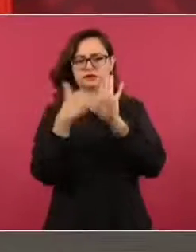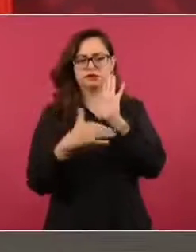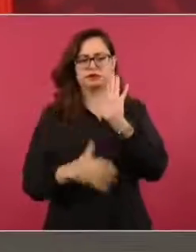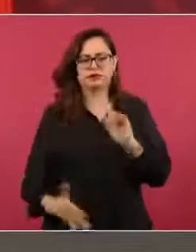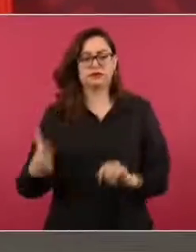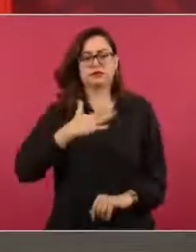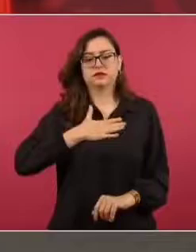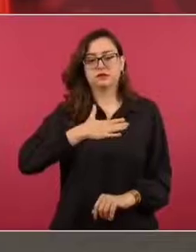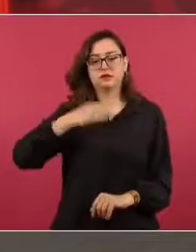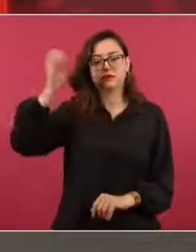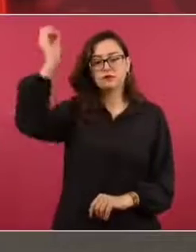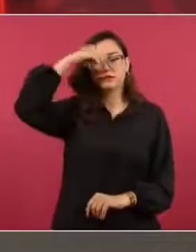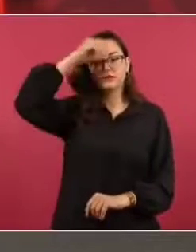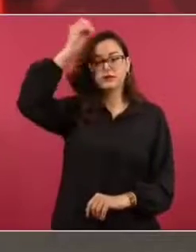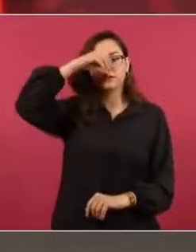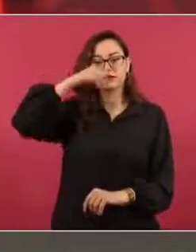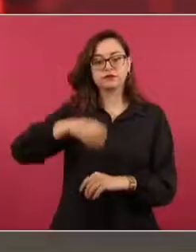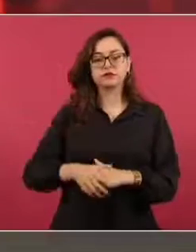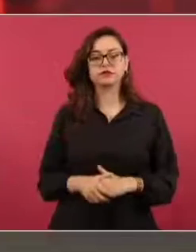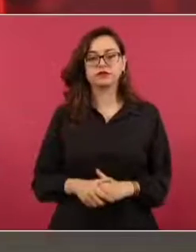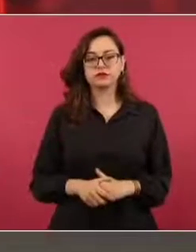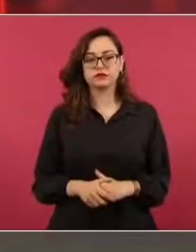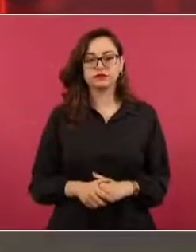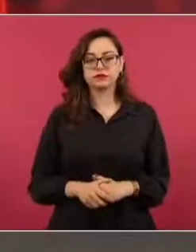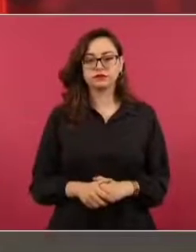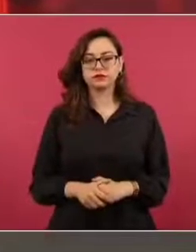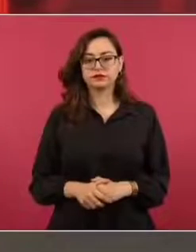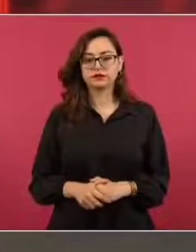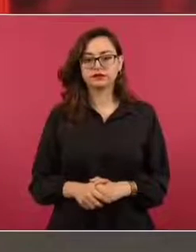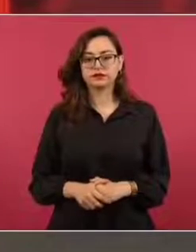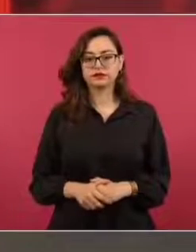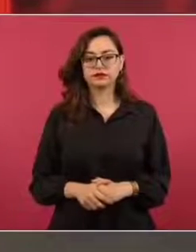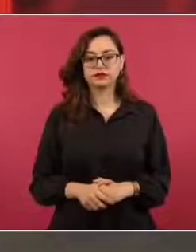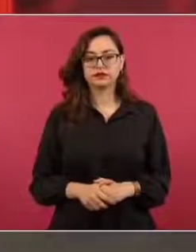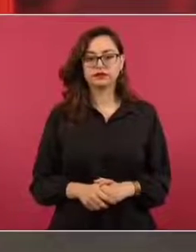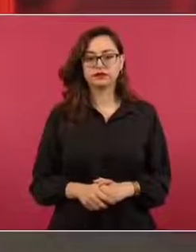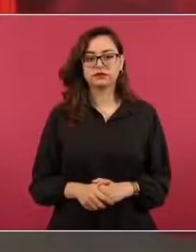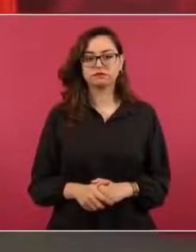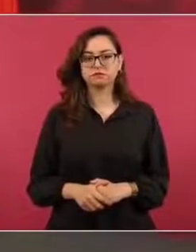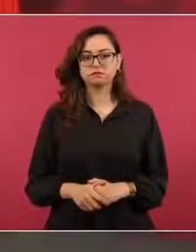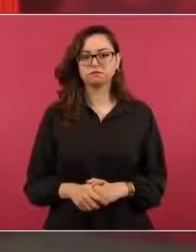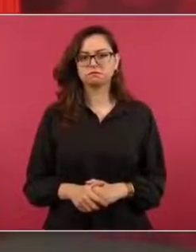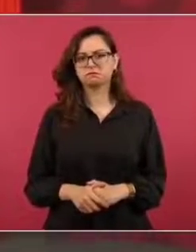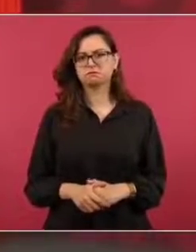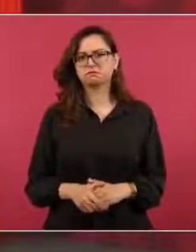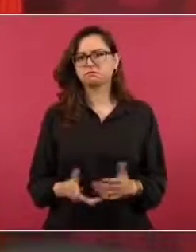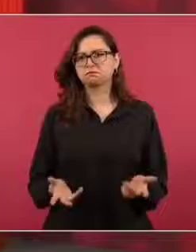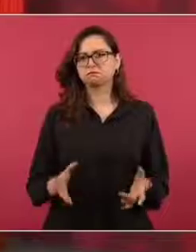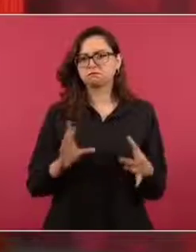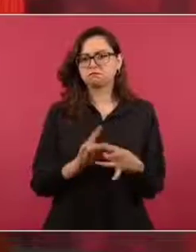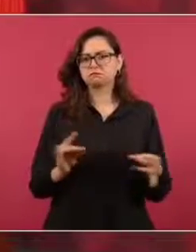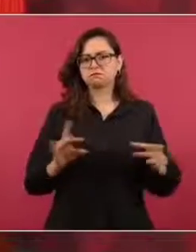con mucha considero claridad.